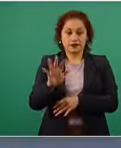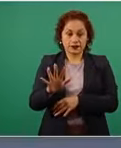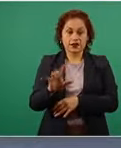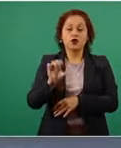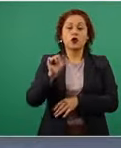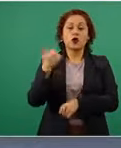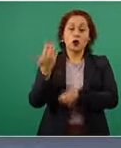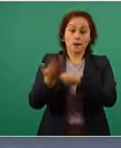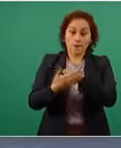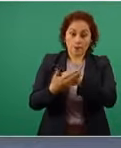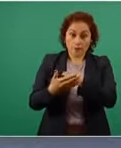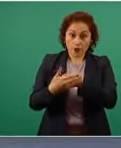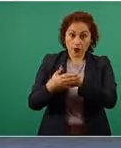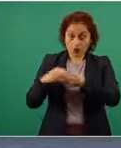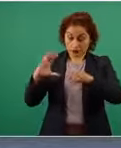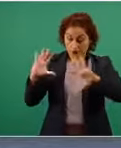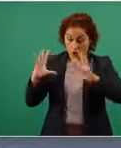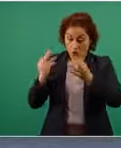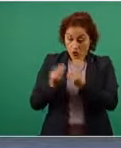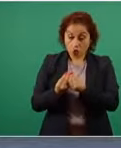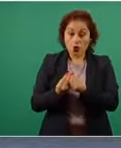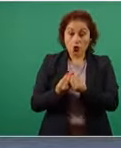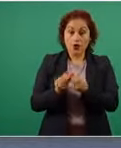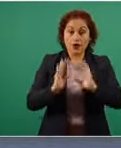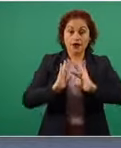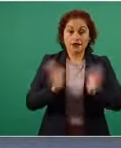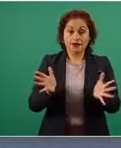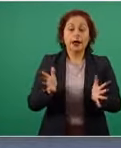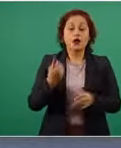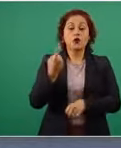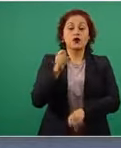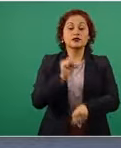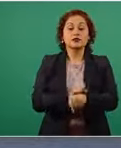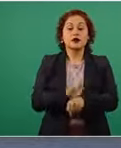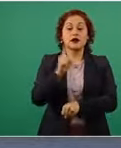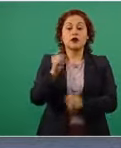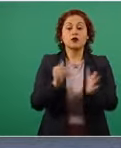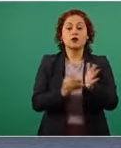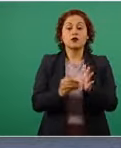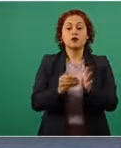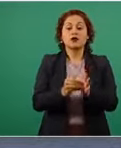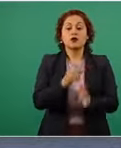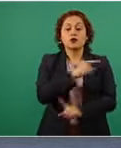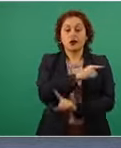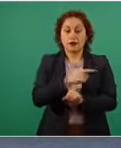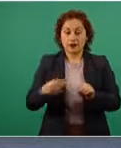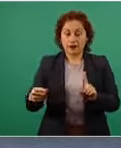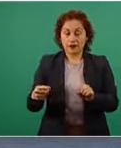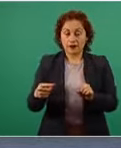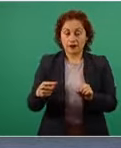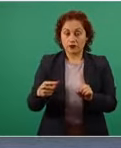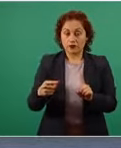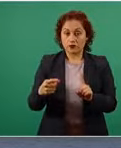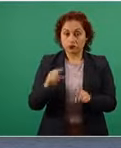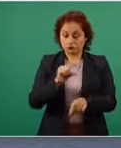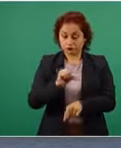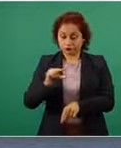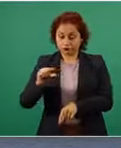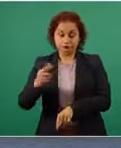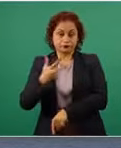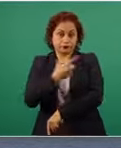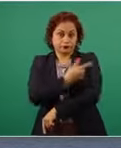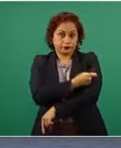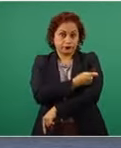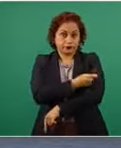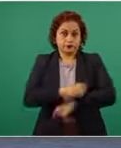Sinovac. Tan sólo en esta semana habríamos recibido un millón y medio, millón 519 mil 875 dosis. Y a ello hay